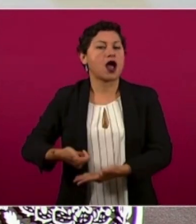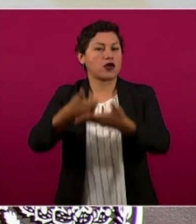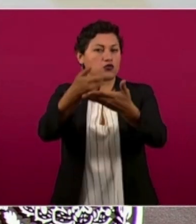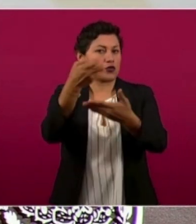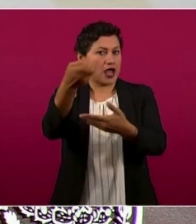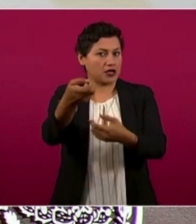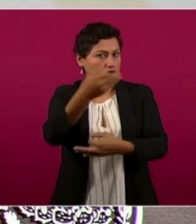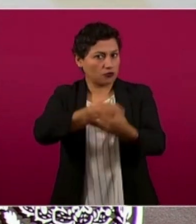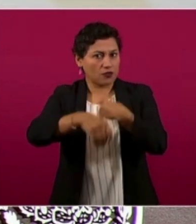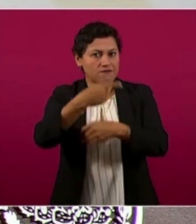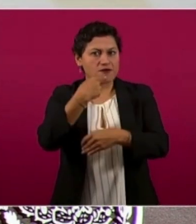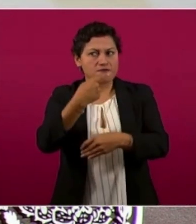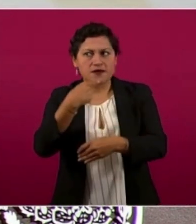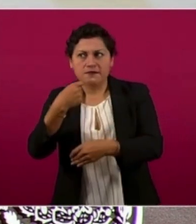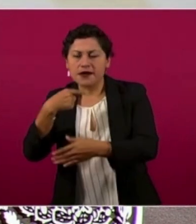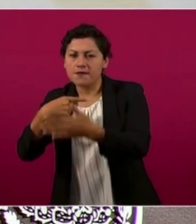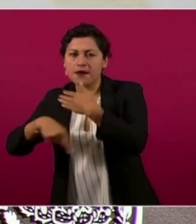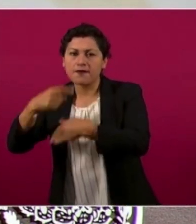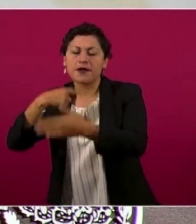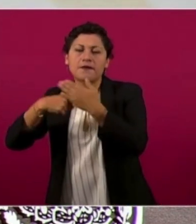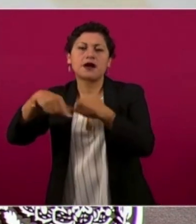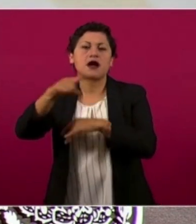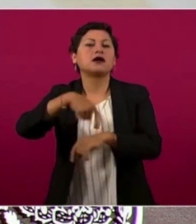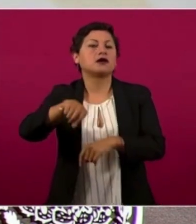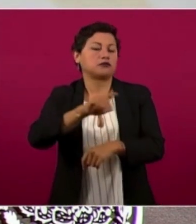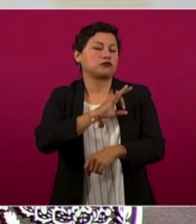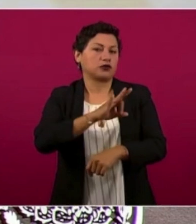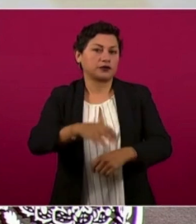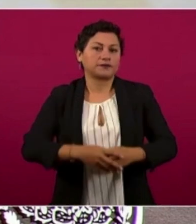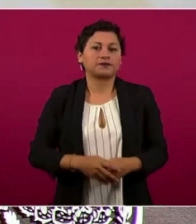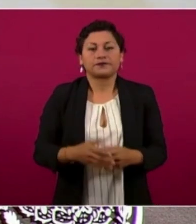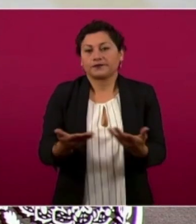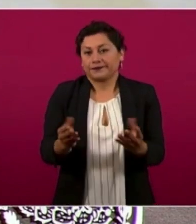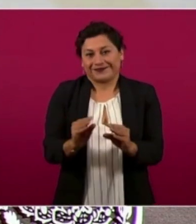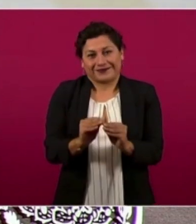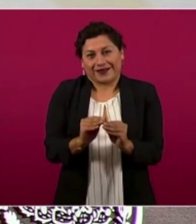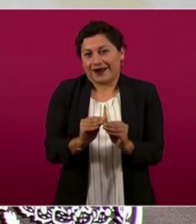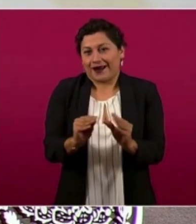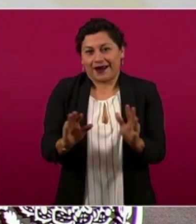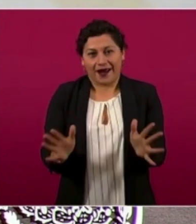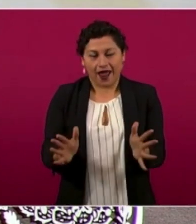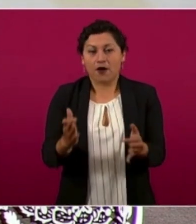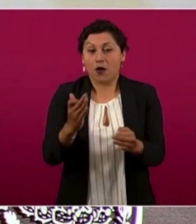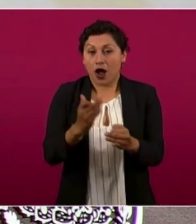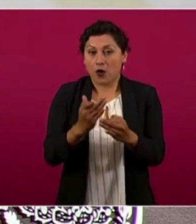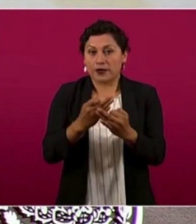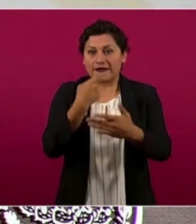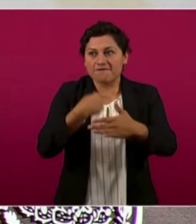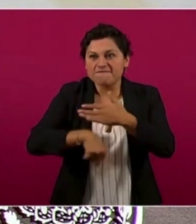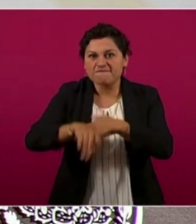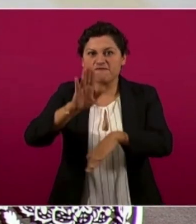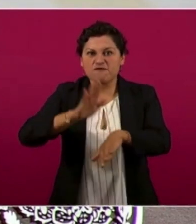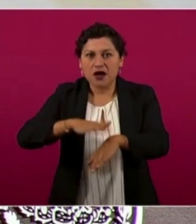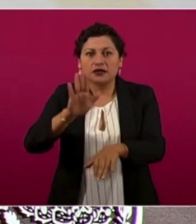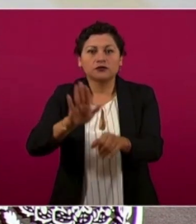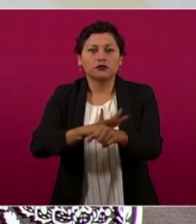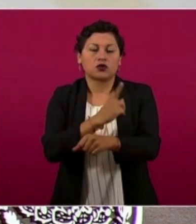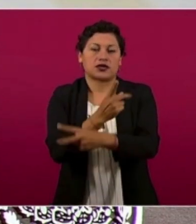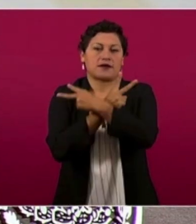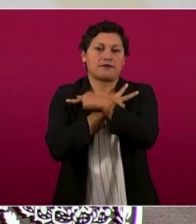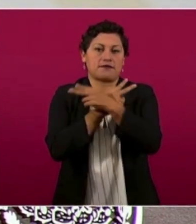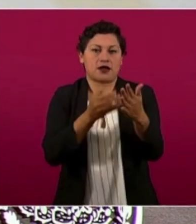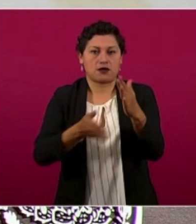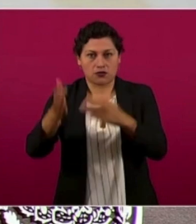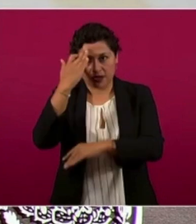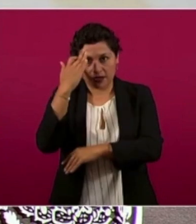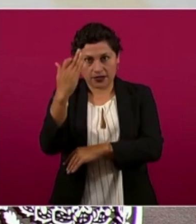eficiente. Obviamente subió, porque en la temporada vacacional los vuelos van prácticamente al 100